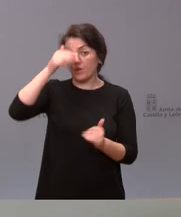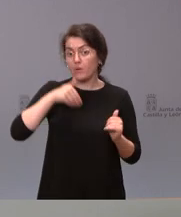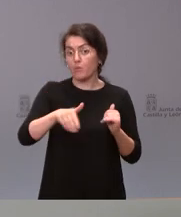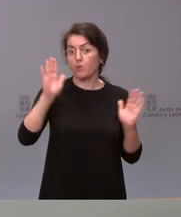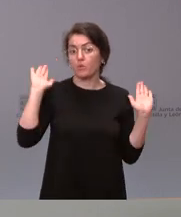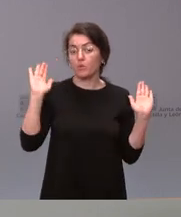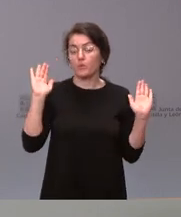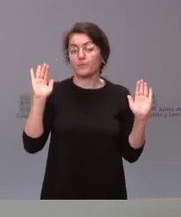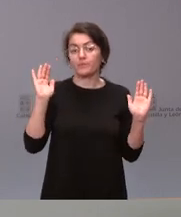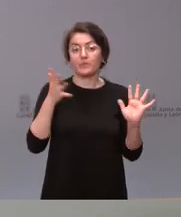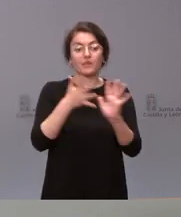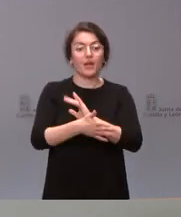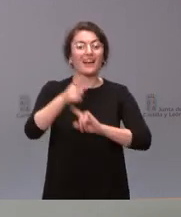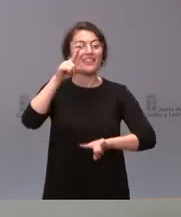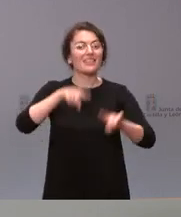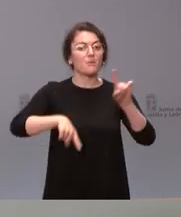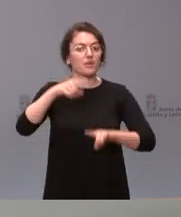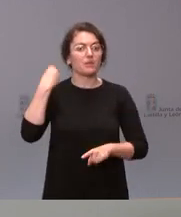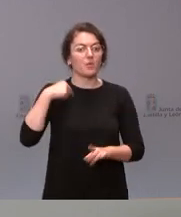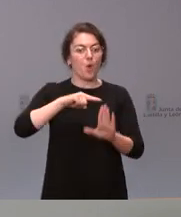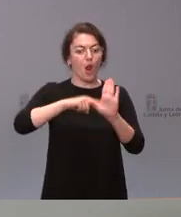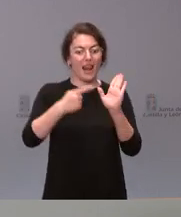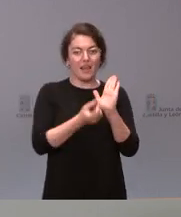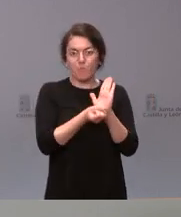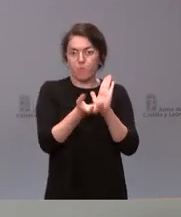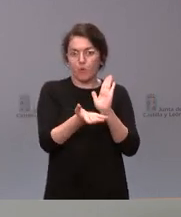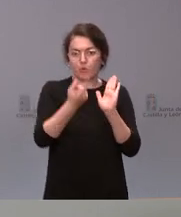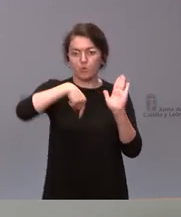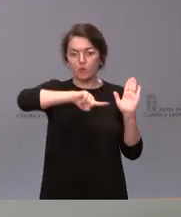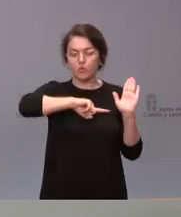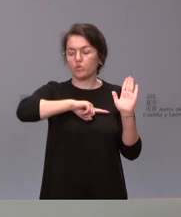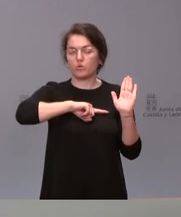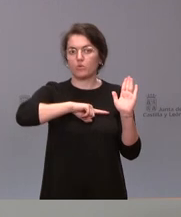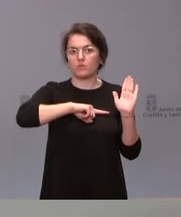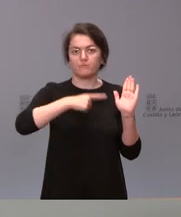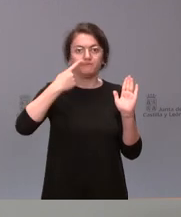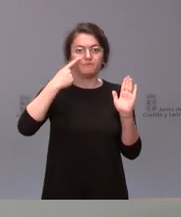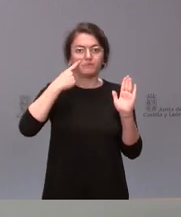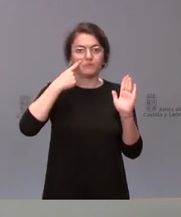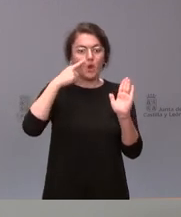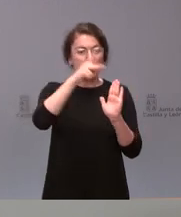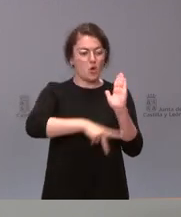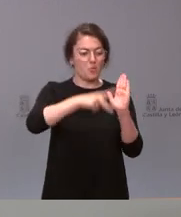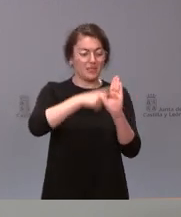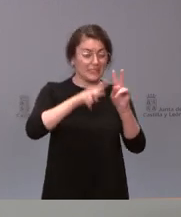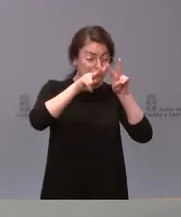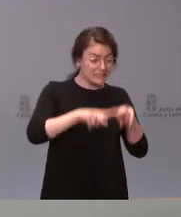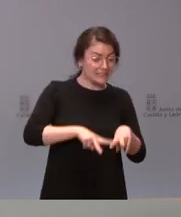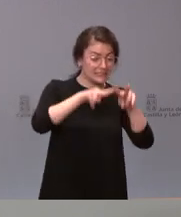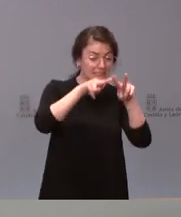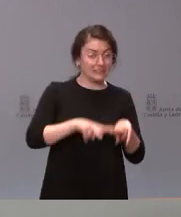función de lo que diga la ley, examinaremos la normativa y, por tanto, en su caso,